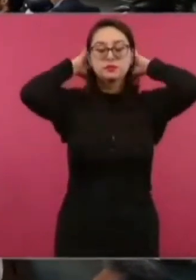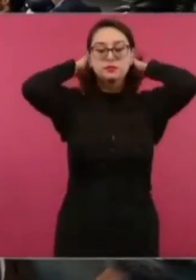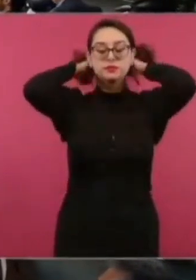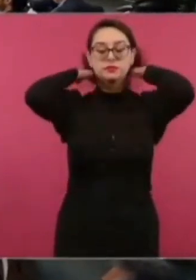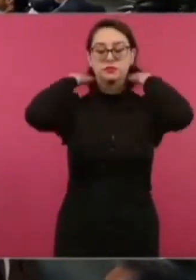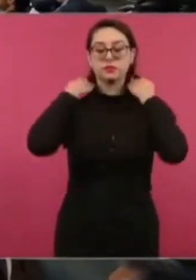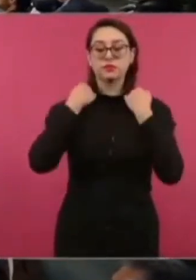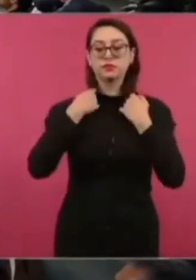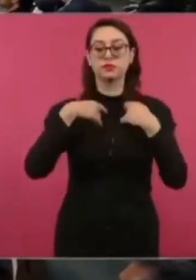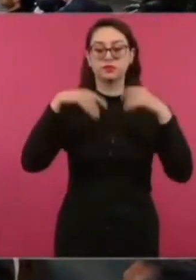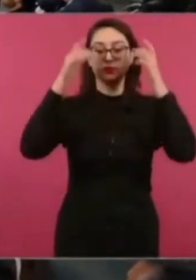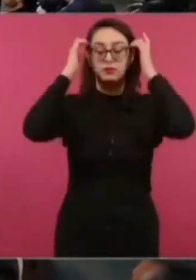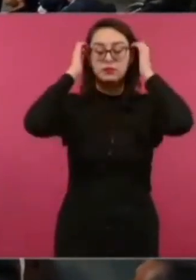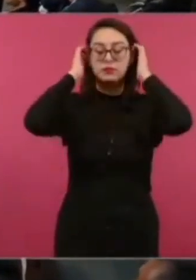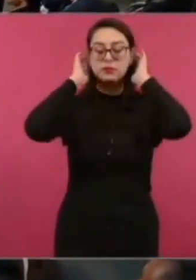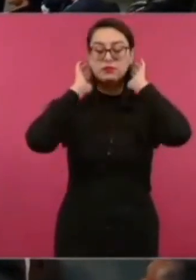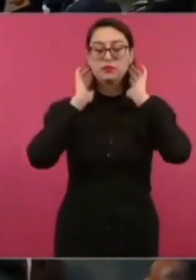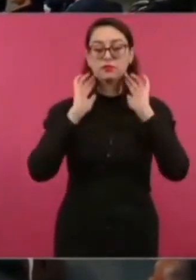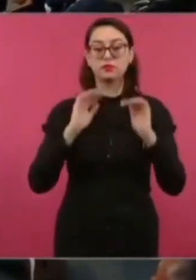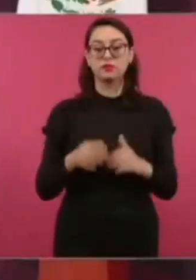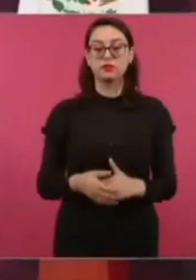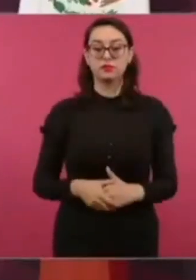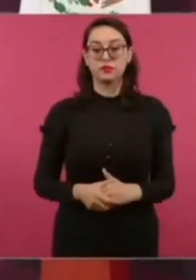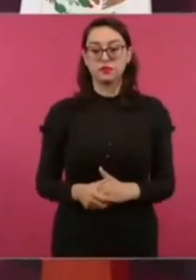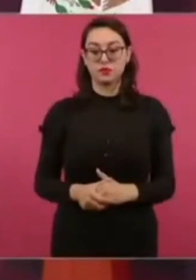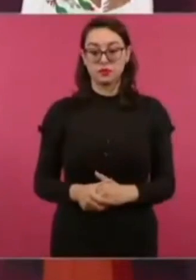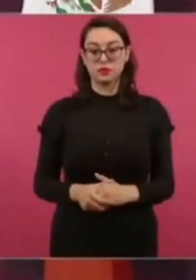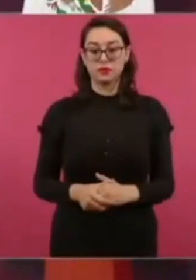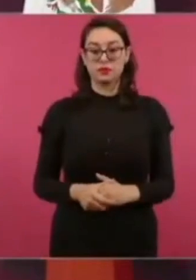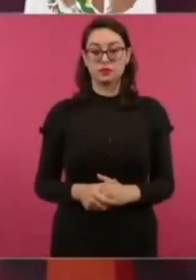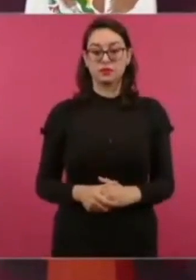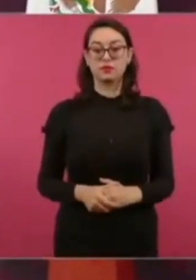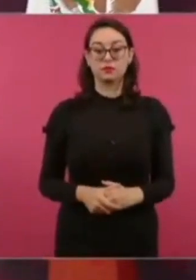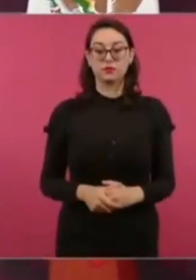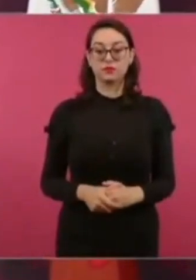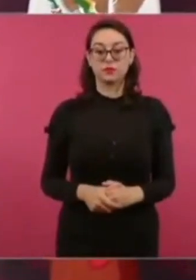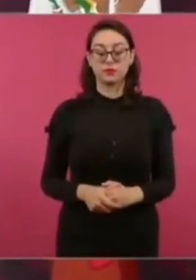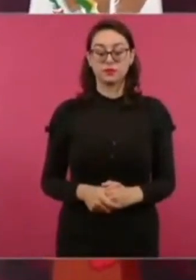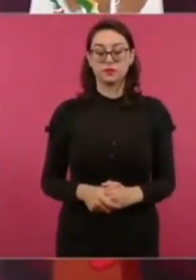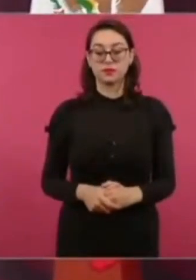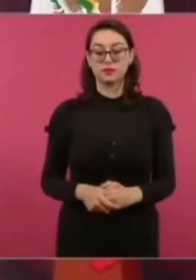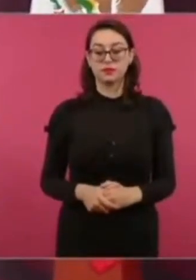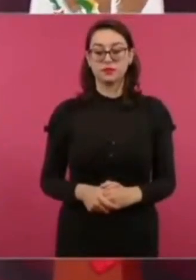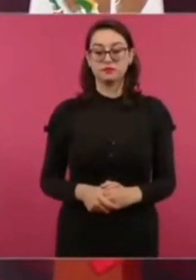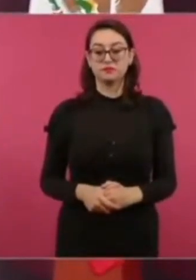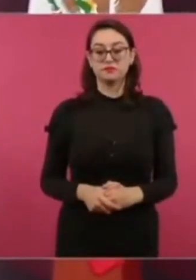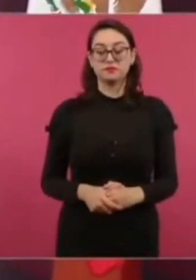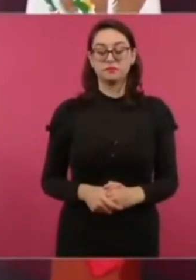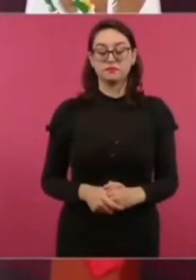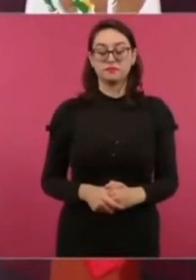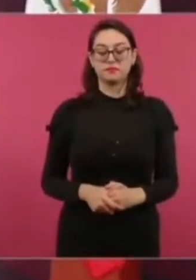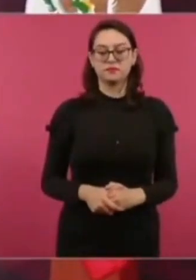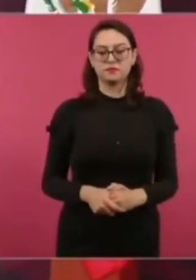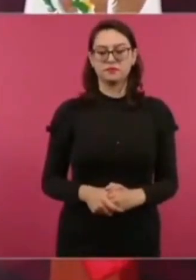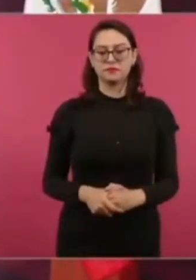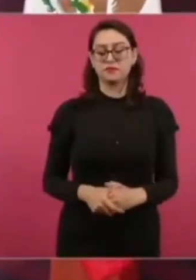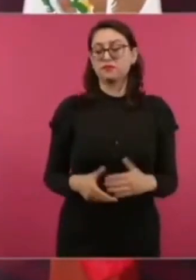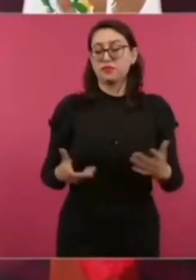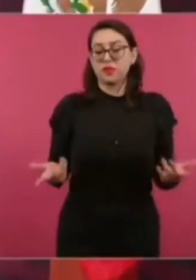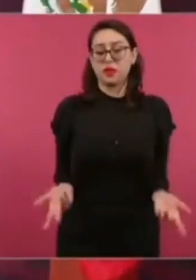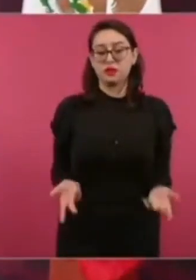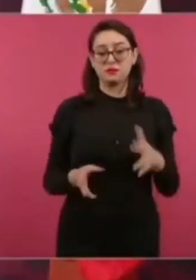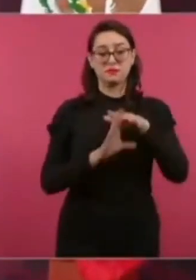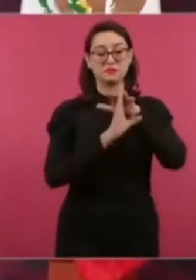Básicamente es gente muy humilde, pobre en busca de